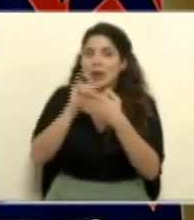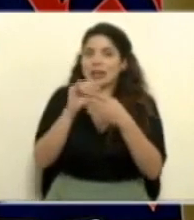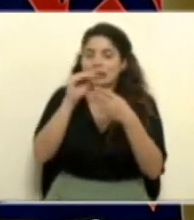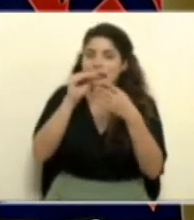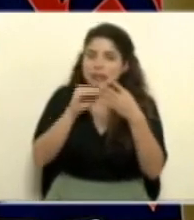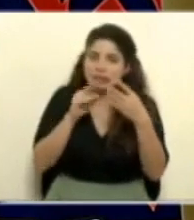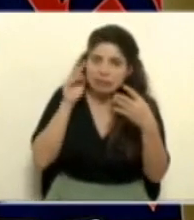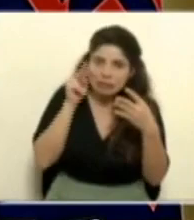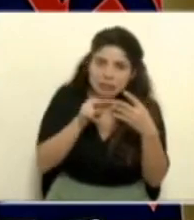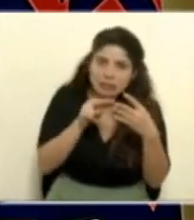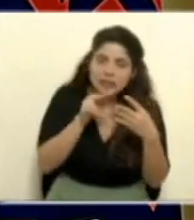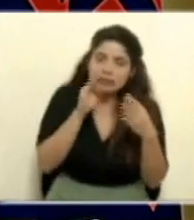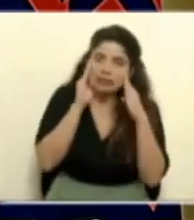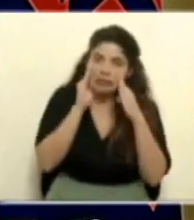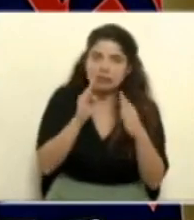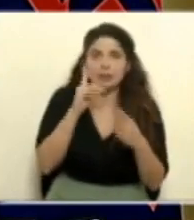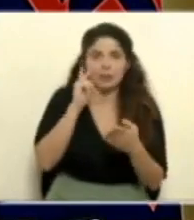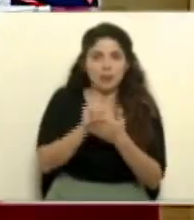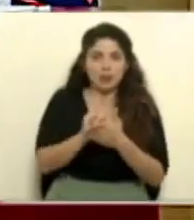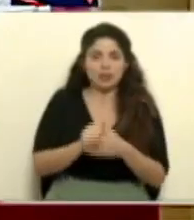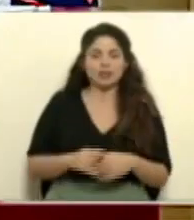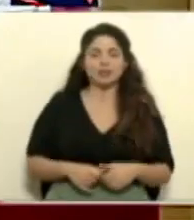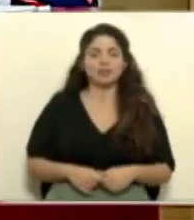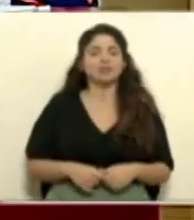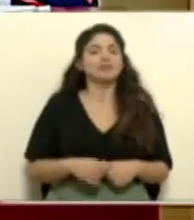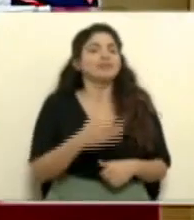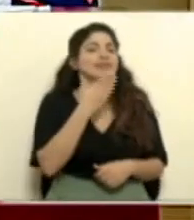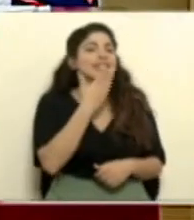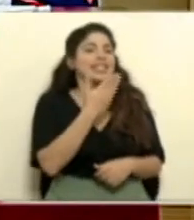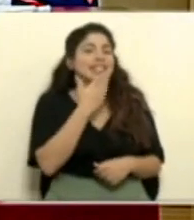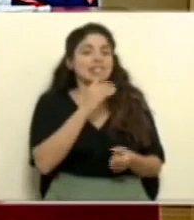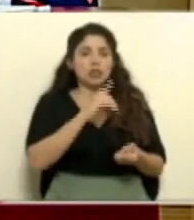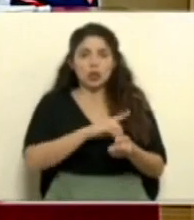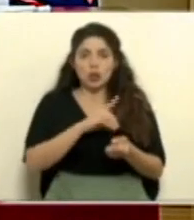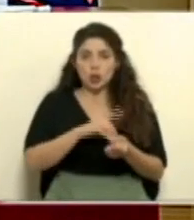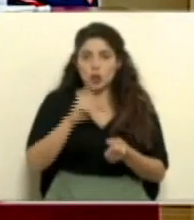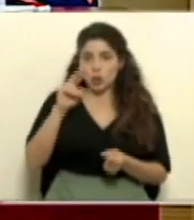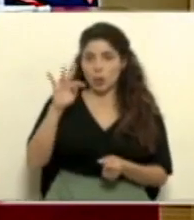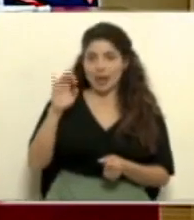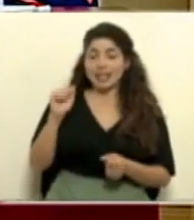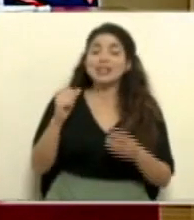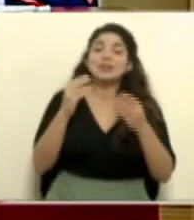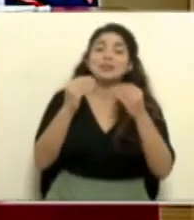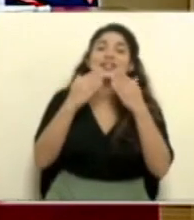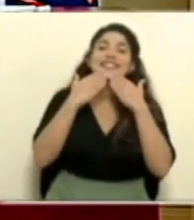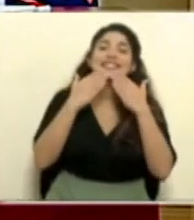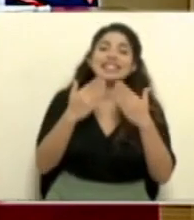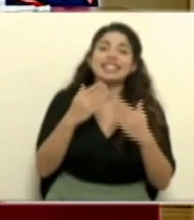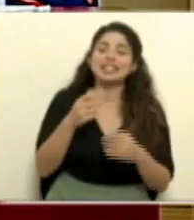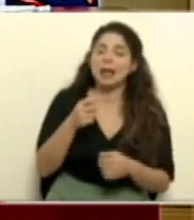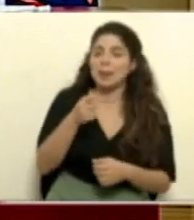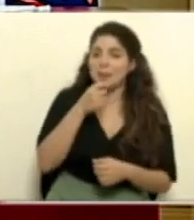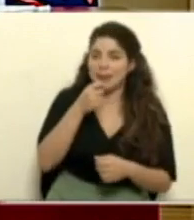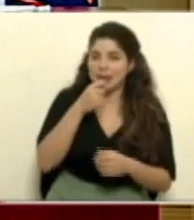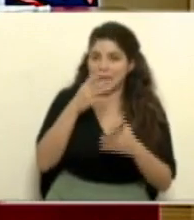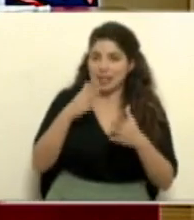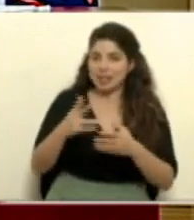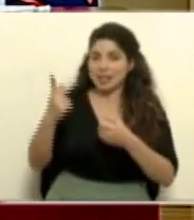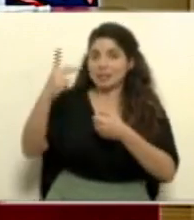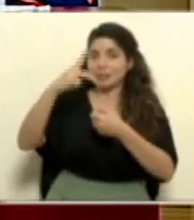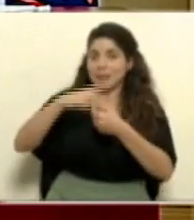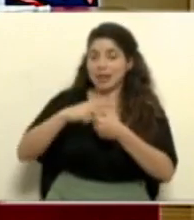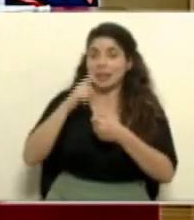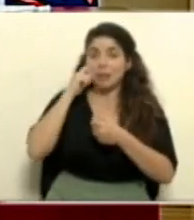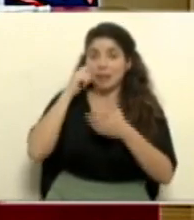determinación esa denominación muchísimas gracias doctor Duarte y muchísimas gracias a los colegas que participaron de manera